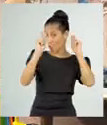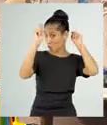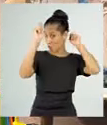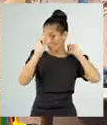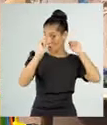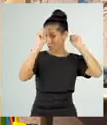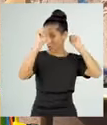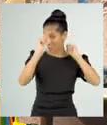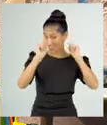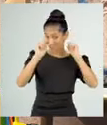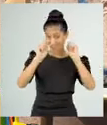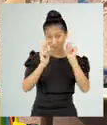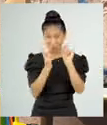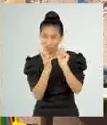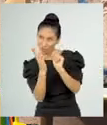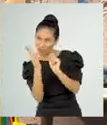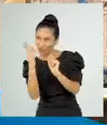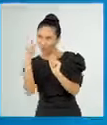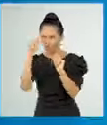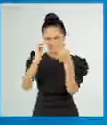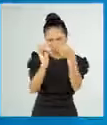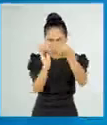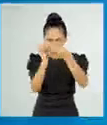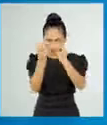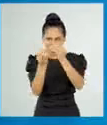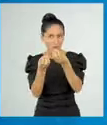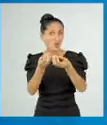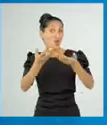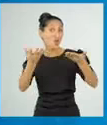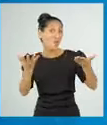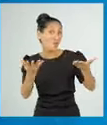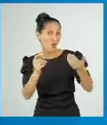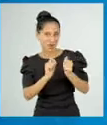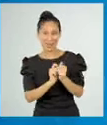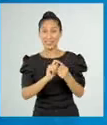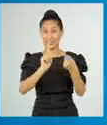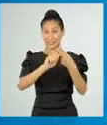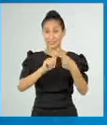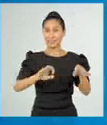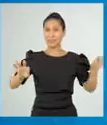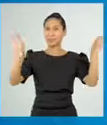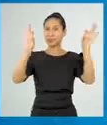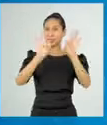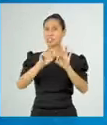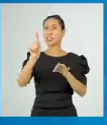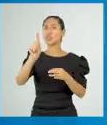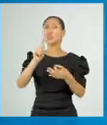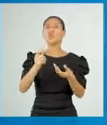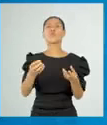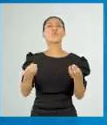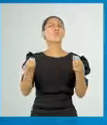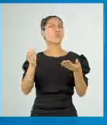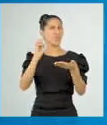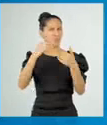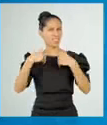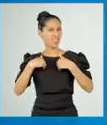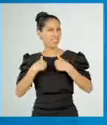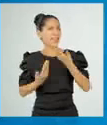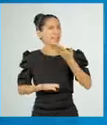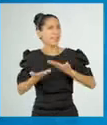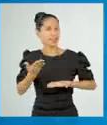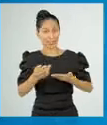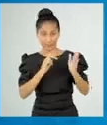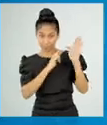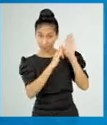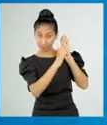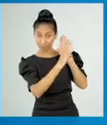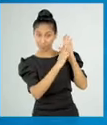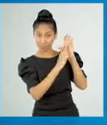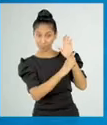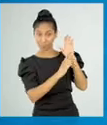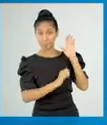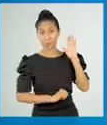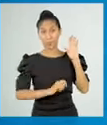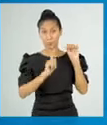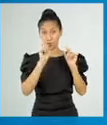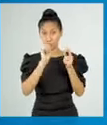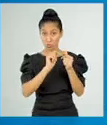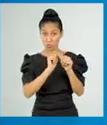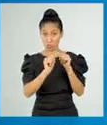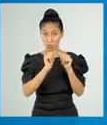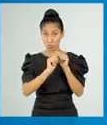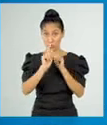en origami paso a paso. Debemos tener a la mano un papel del color de tu preferencia. Paso 1.